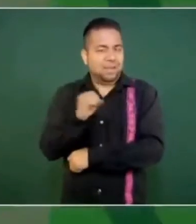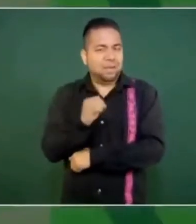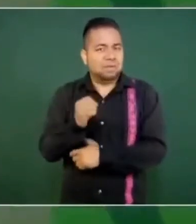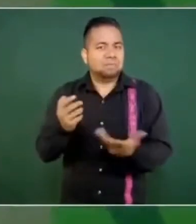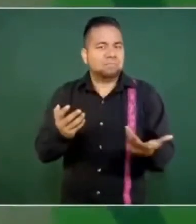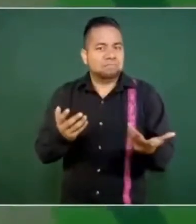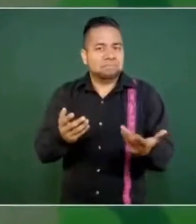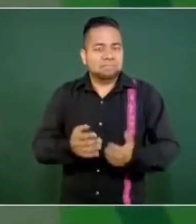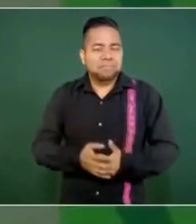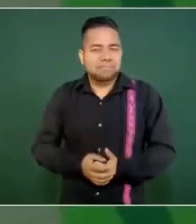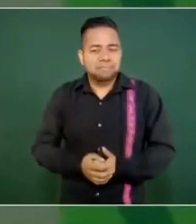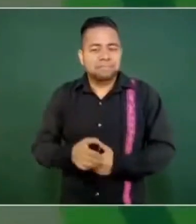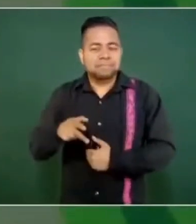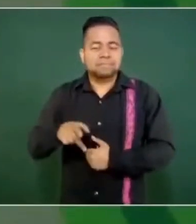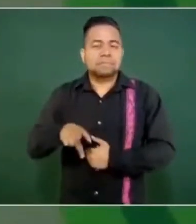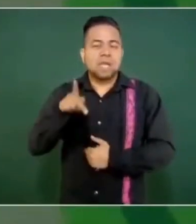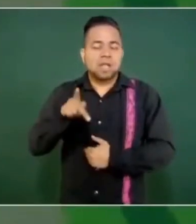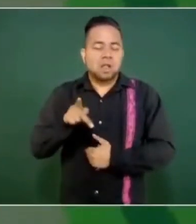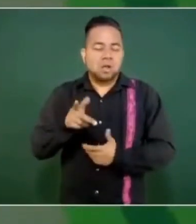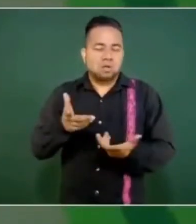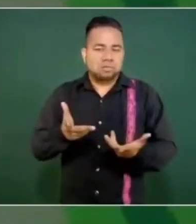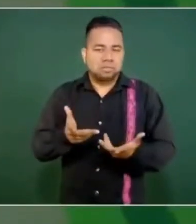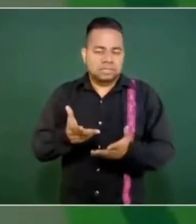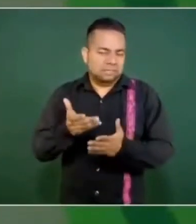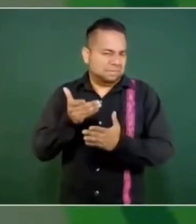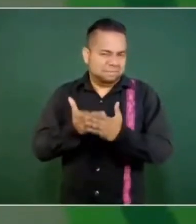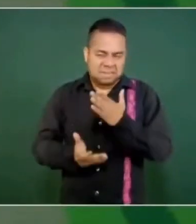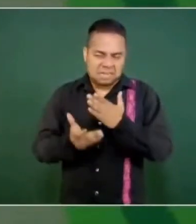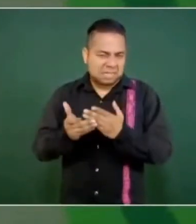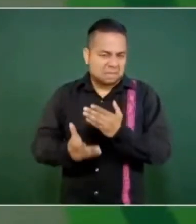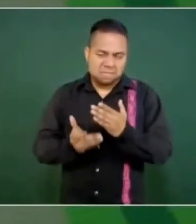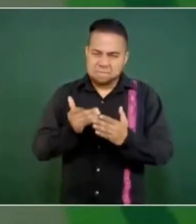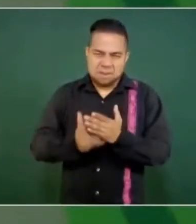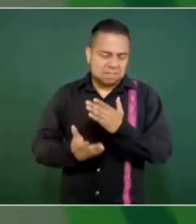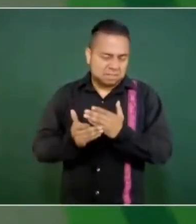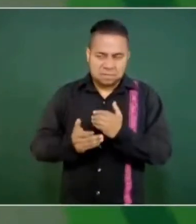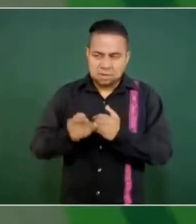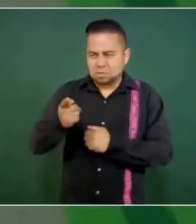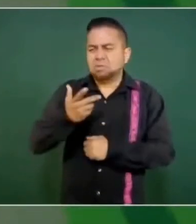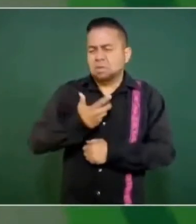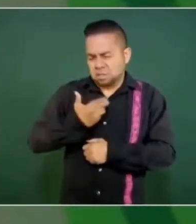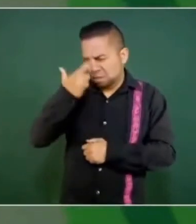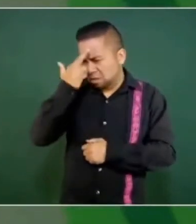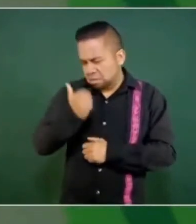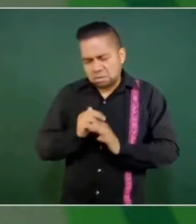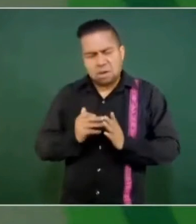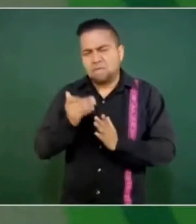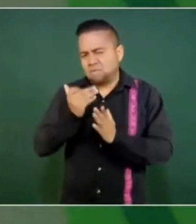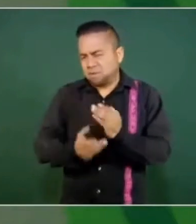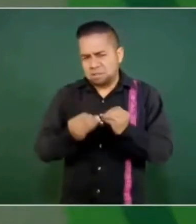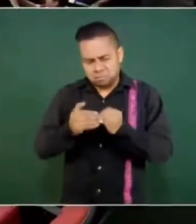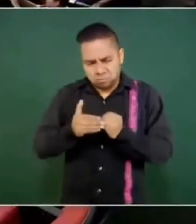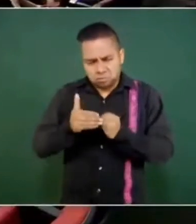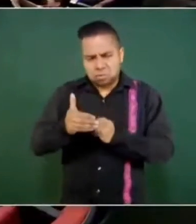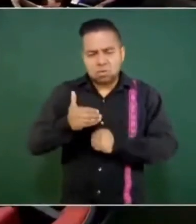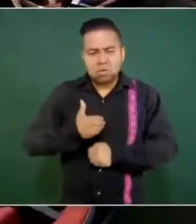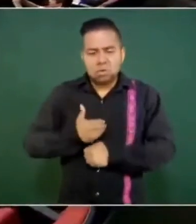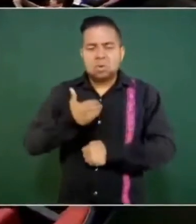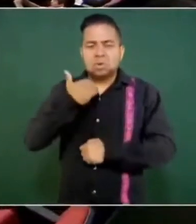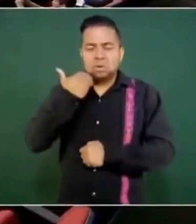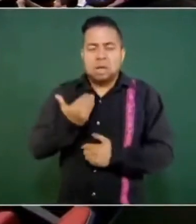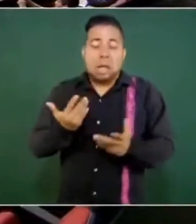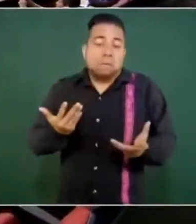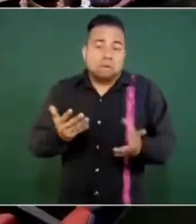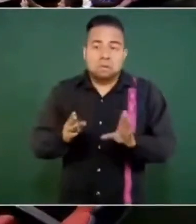Pero, pues todavía, como tú mismo lo sostienes, falta mucho. Me gustaría ver qué hacemos